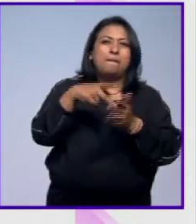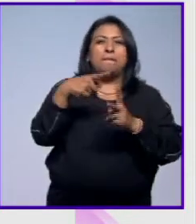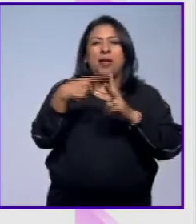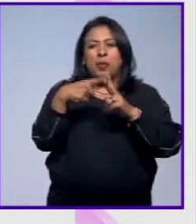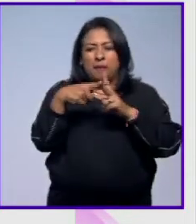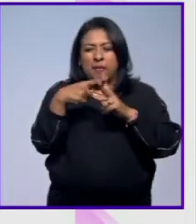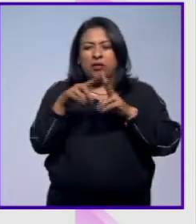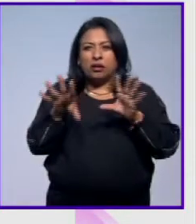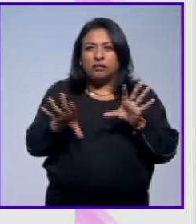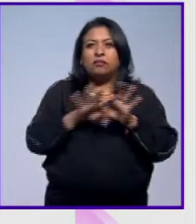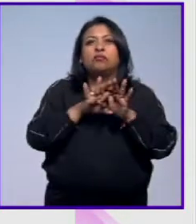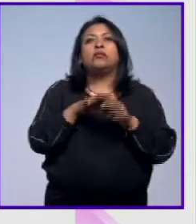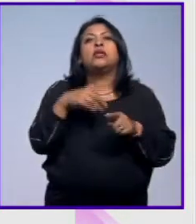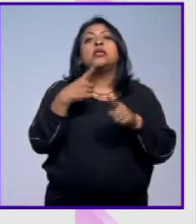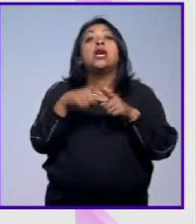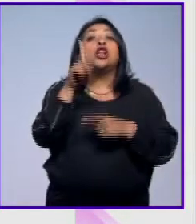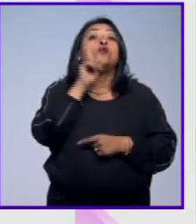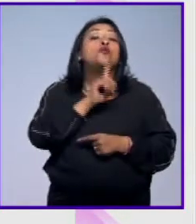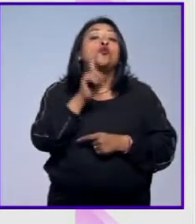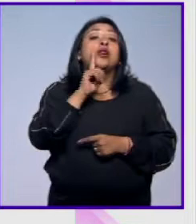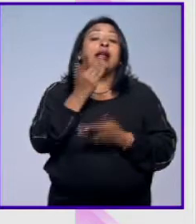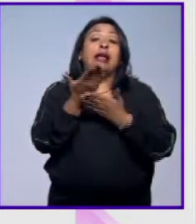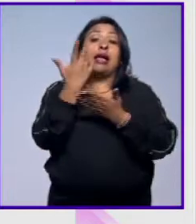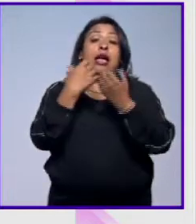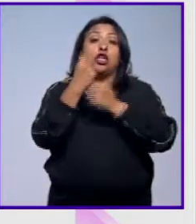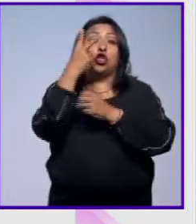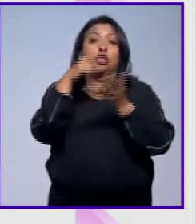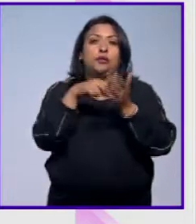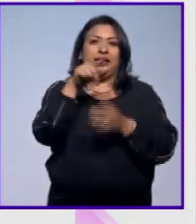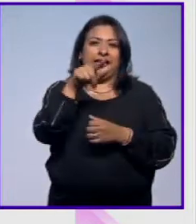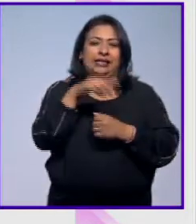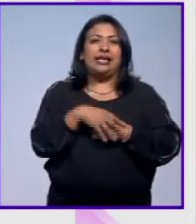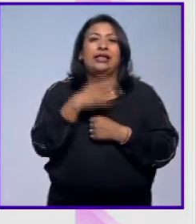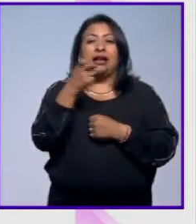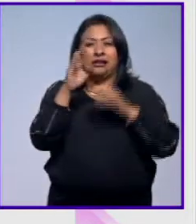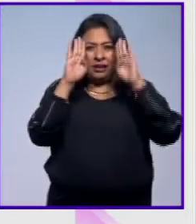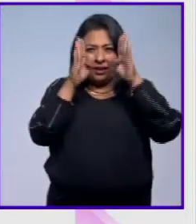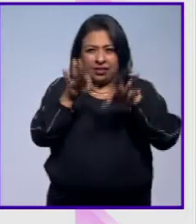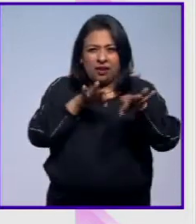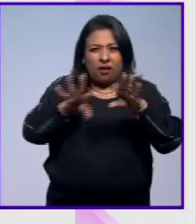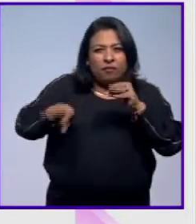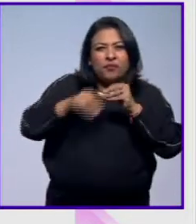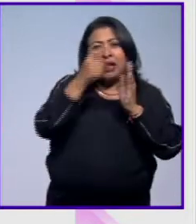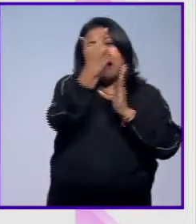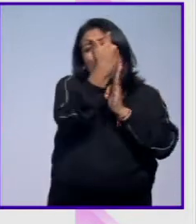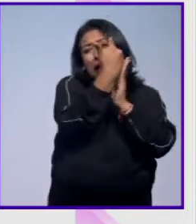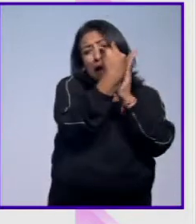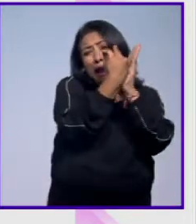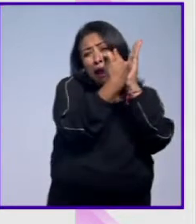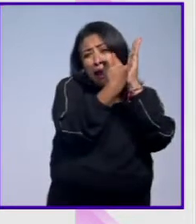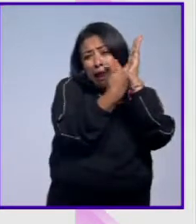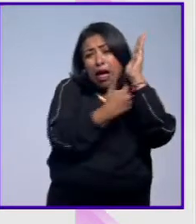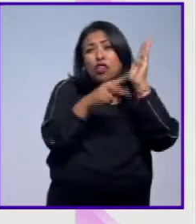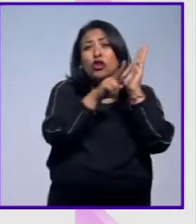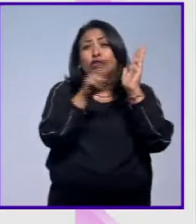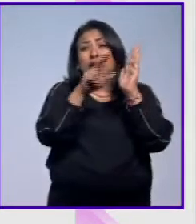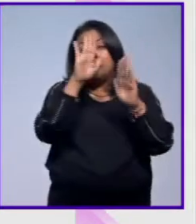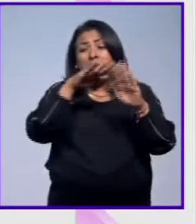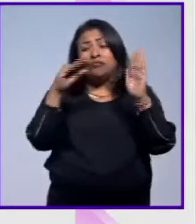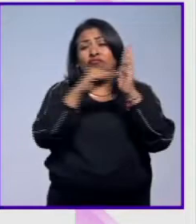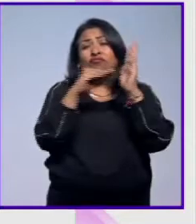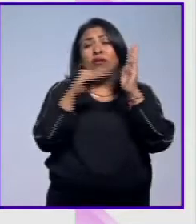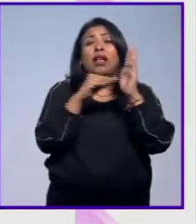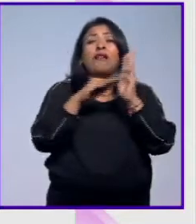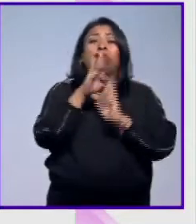matemáticas fueron ocupados por mujeres en 2017 este oficio se suma a la lista de más de 200 profesiones que ha tenido Barbie